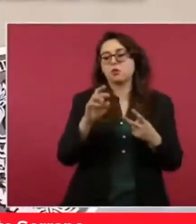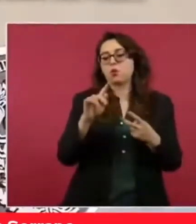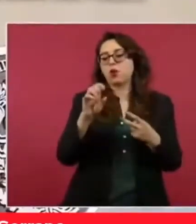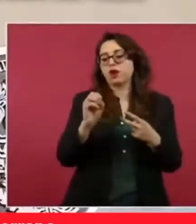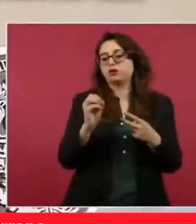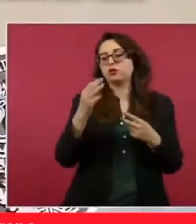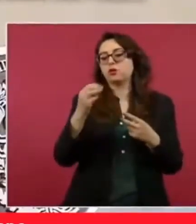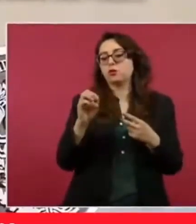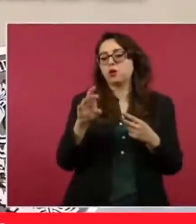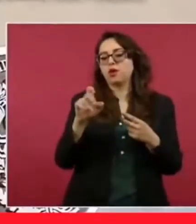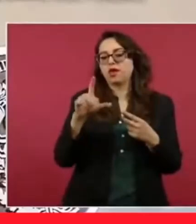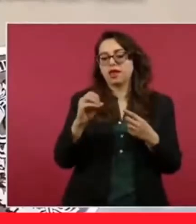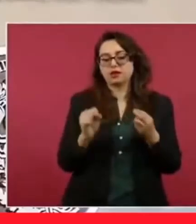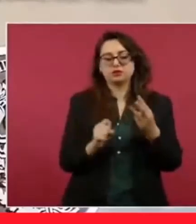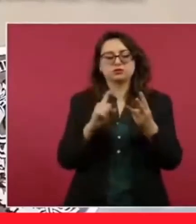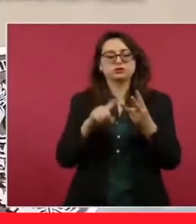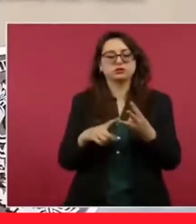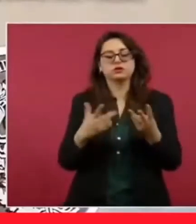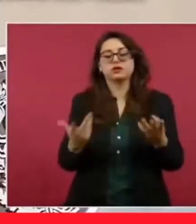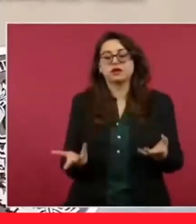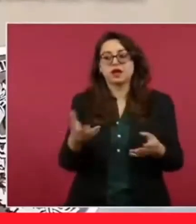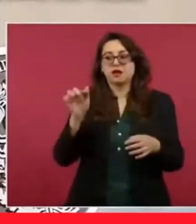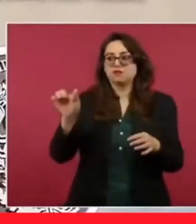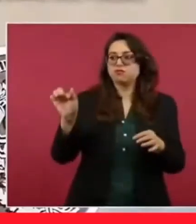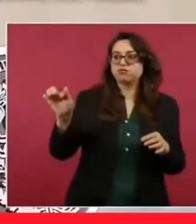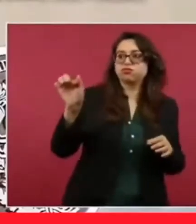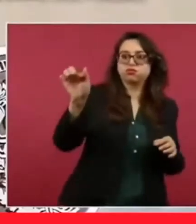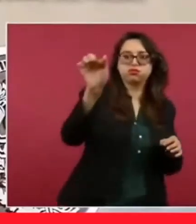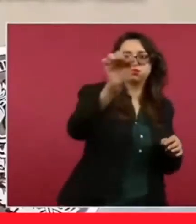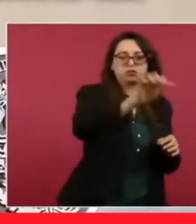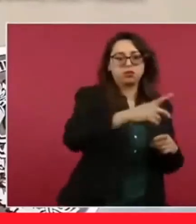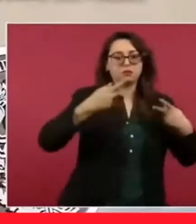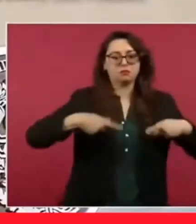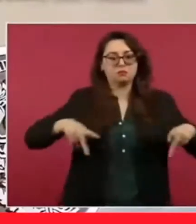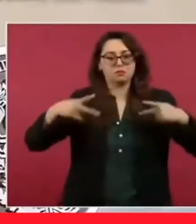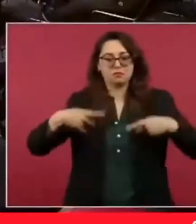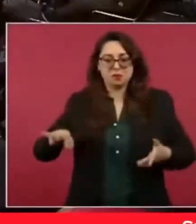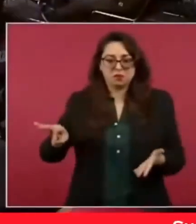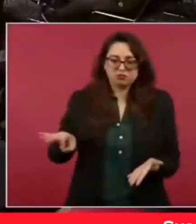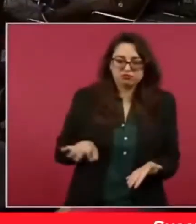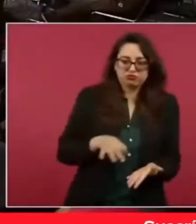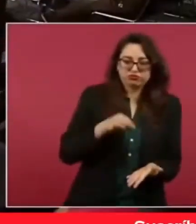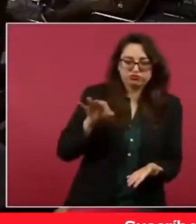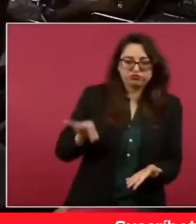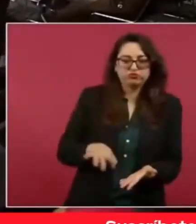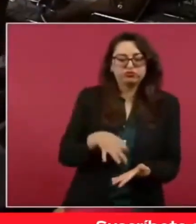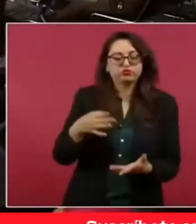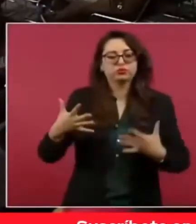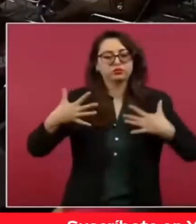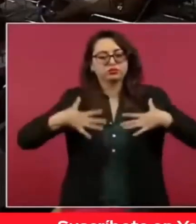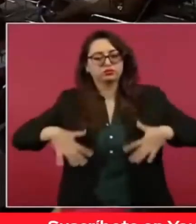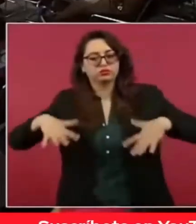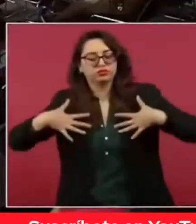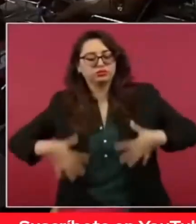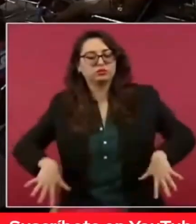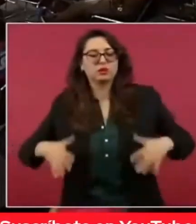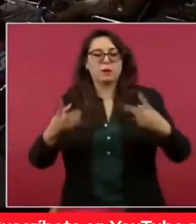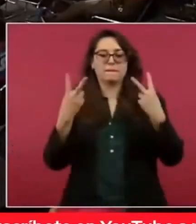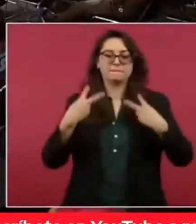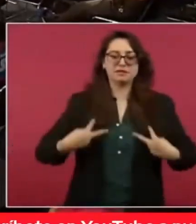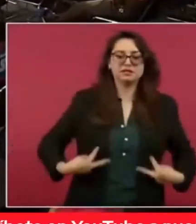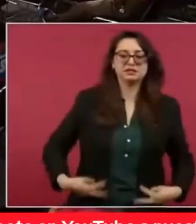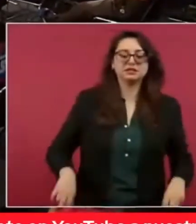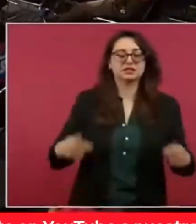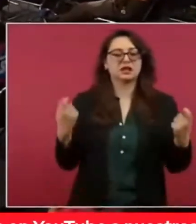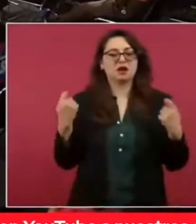las y los bordadores podrán vender en sus comunidades de manera directa las hermosas blusas, vestidas, guayaberas que elaboran detalladamente.